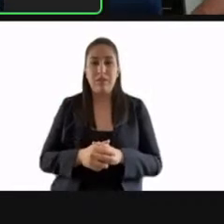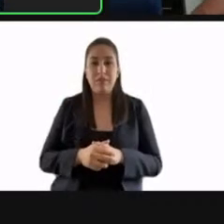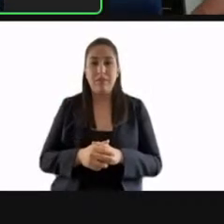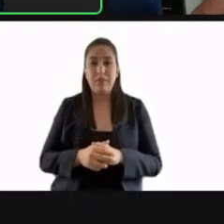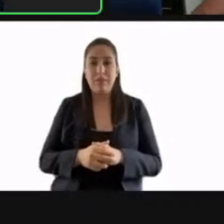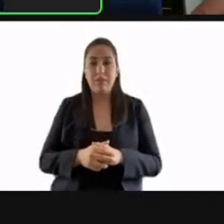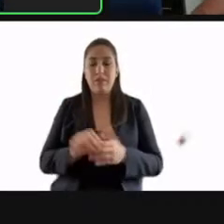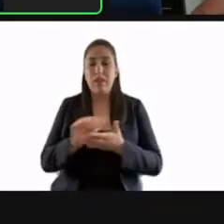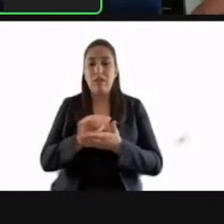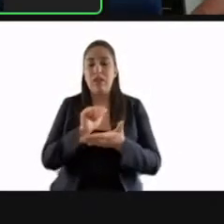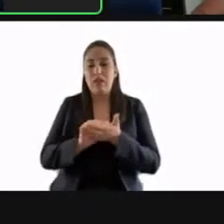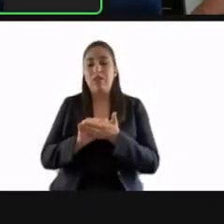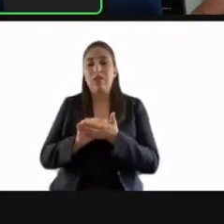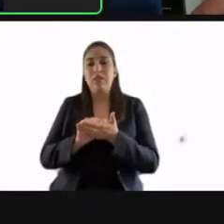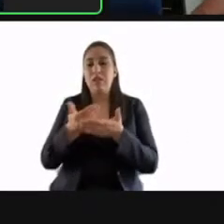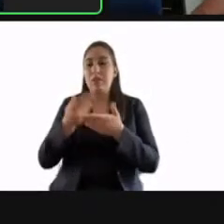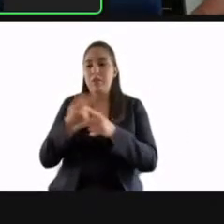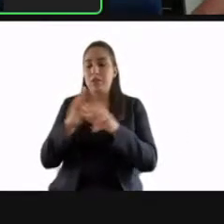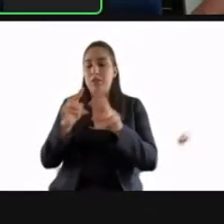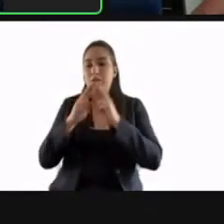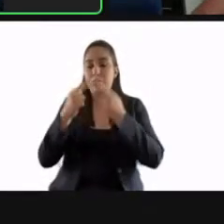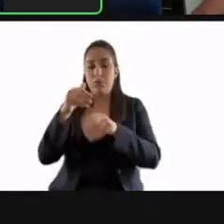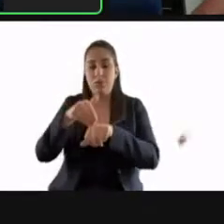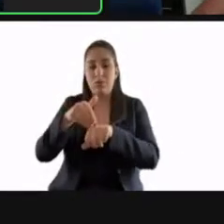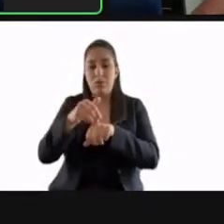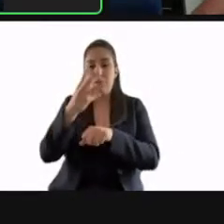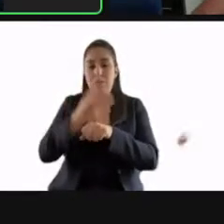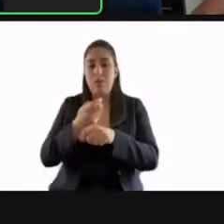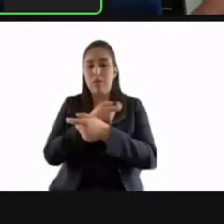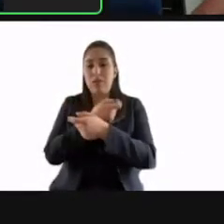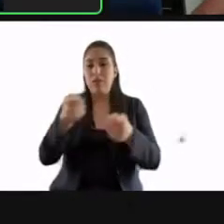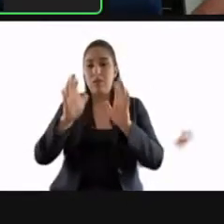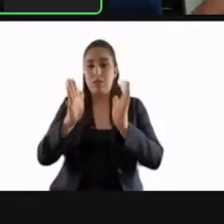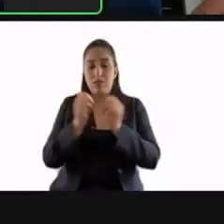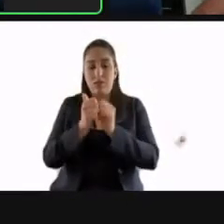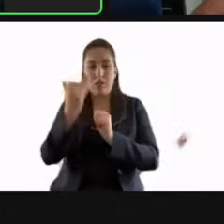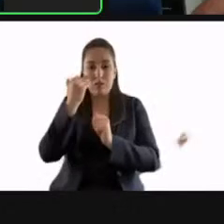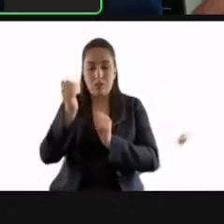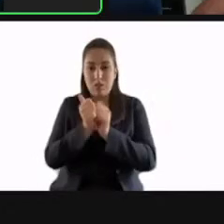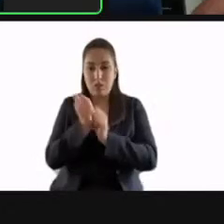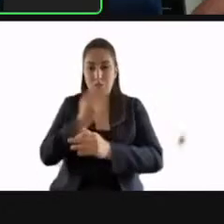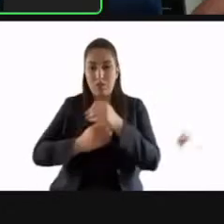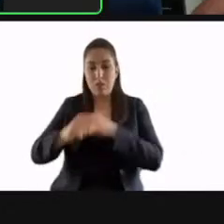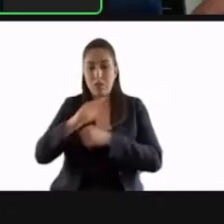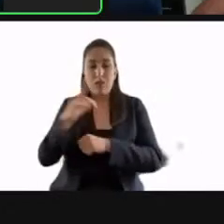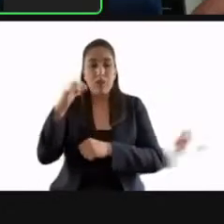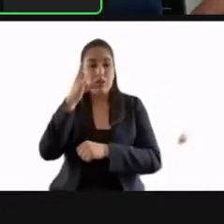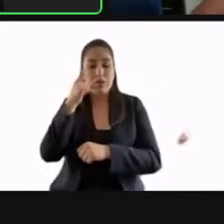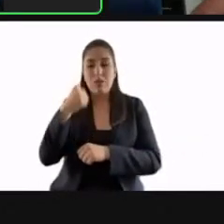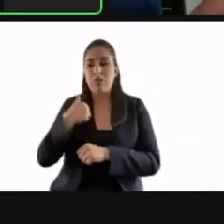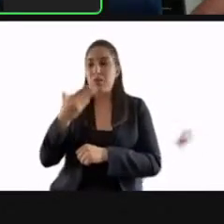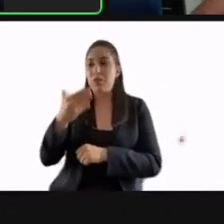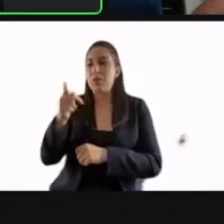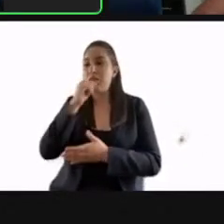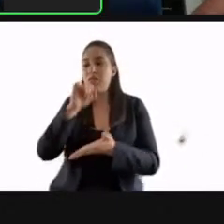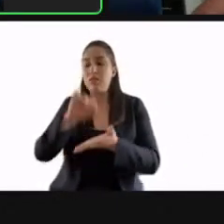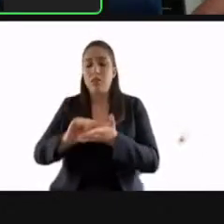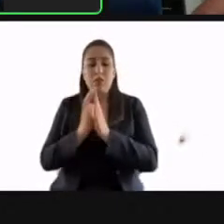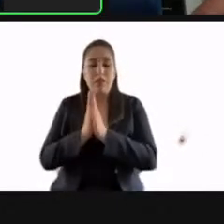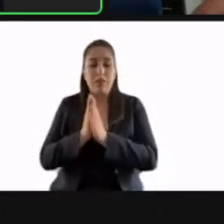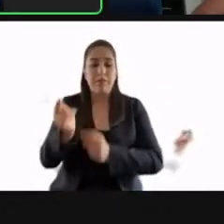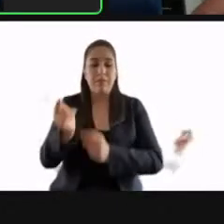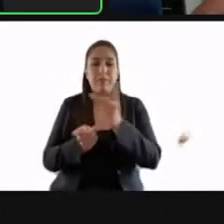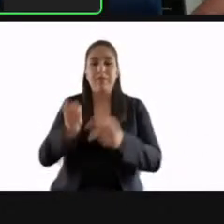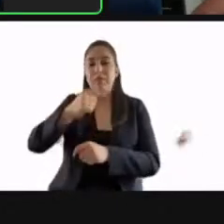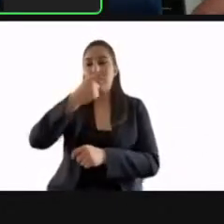referente a la cuarta sesión ordinaria ha sido distribuida en tiempo y forma a las y los integrantes de esta comisión, consulto a la secretaria en votación económica